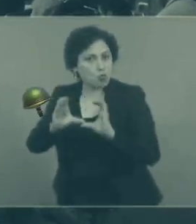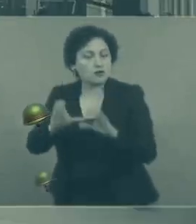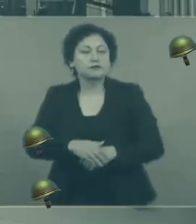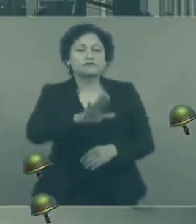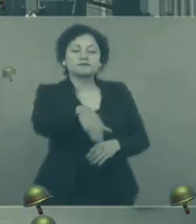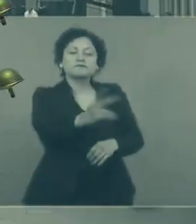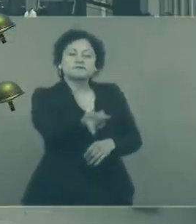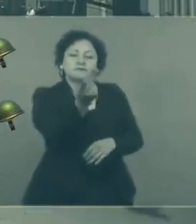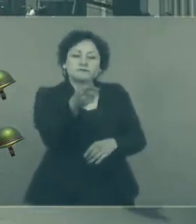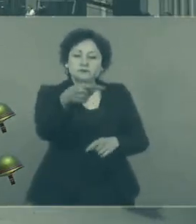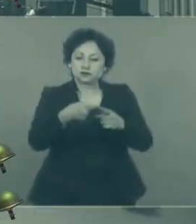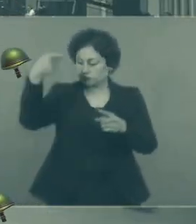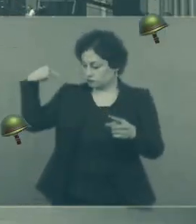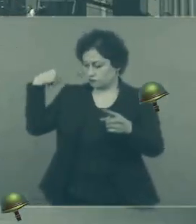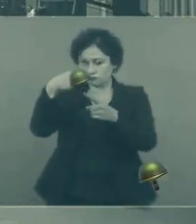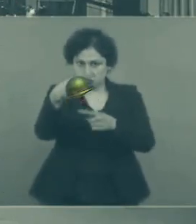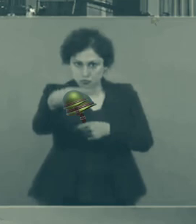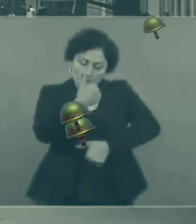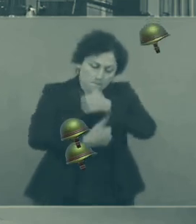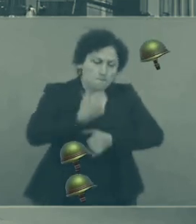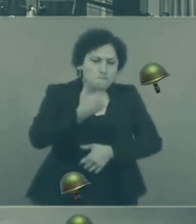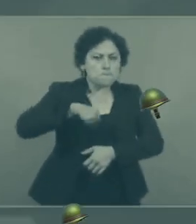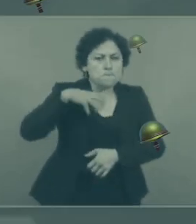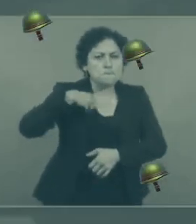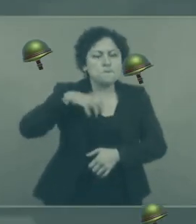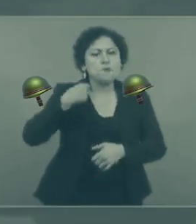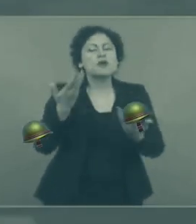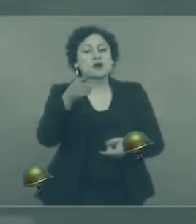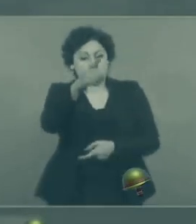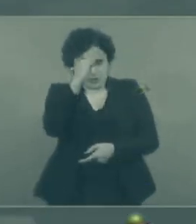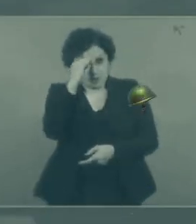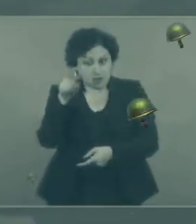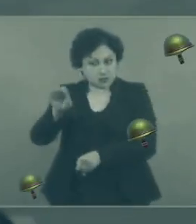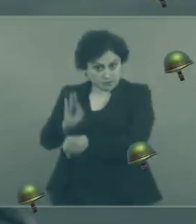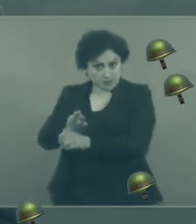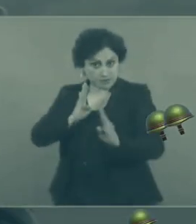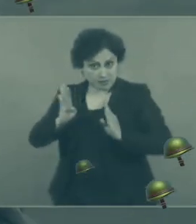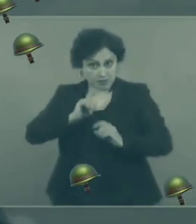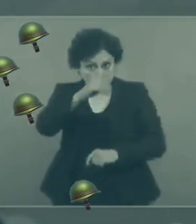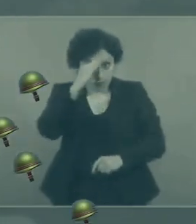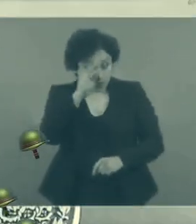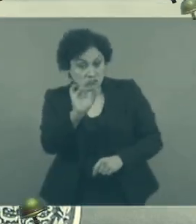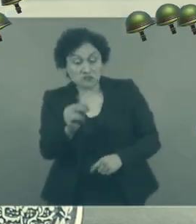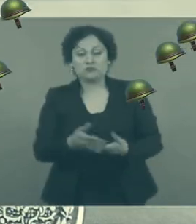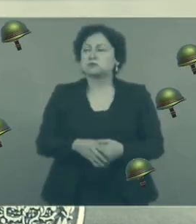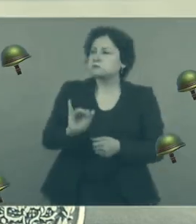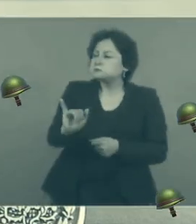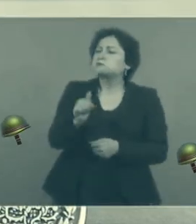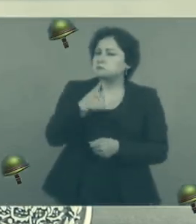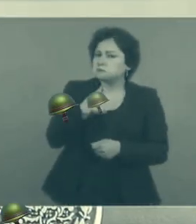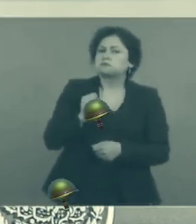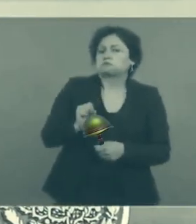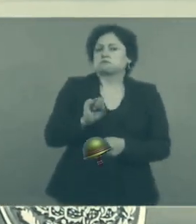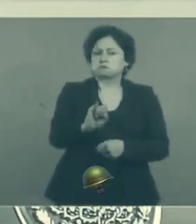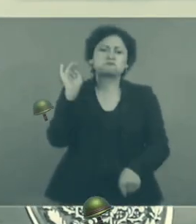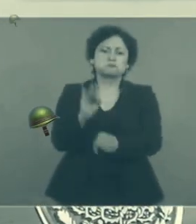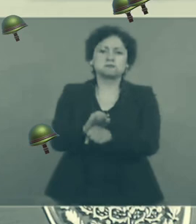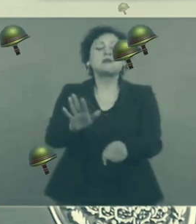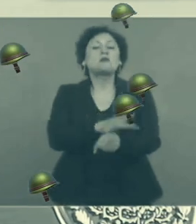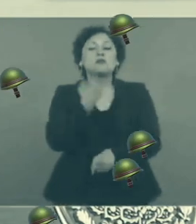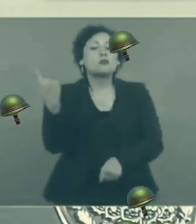a llegar a ser un gran defensor del ejército? Sí, sí imaginé, porque como conozco la historia, y a lo mejor conviene